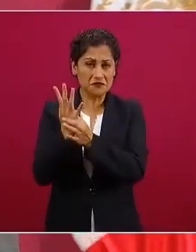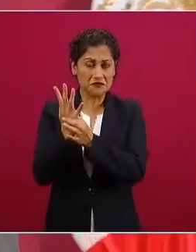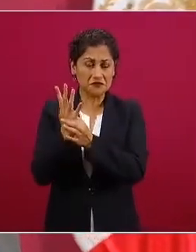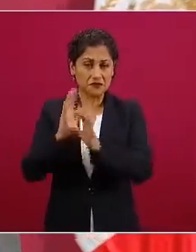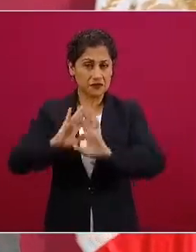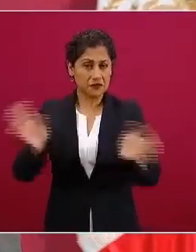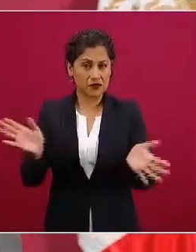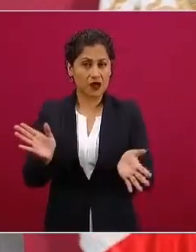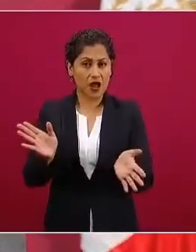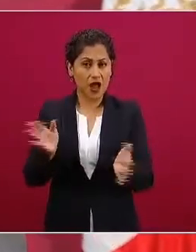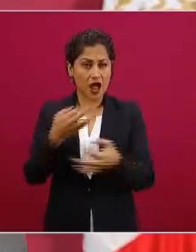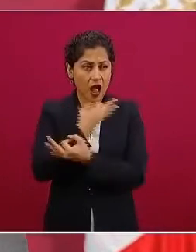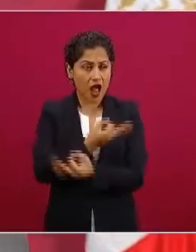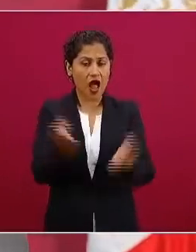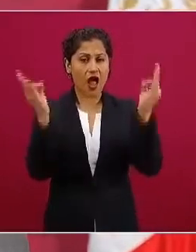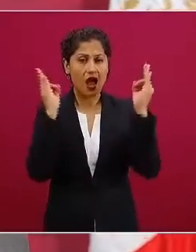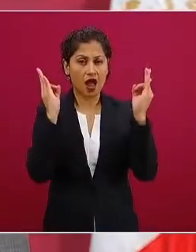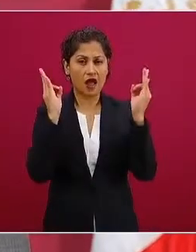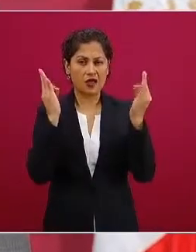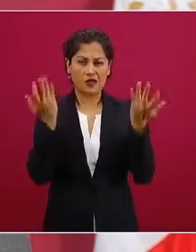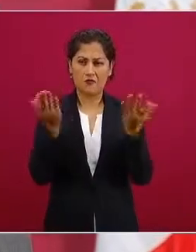eso no es serio